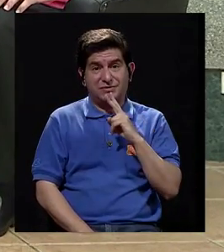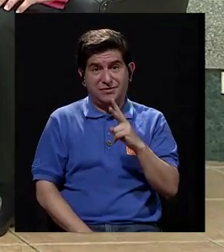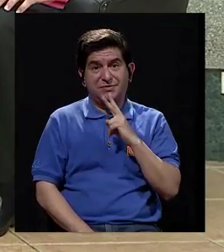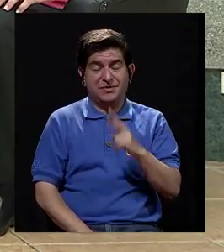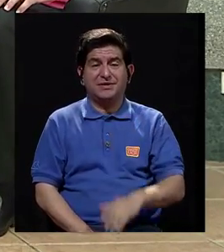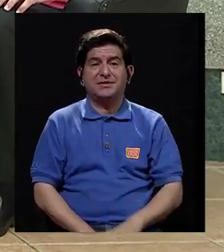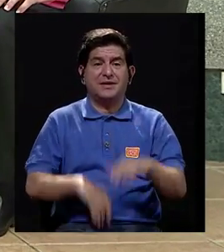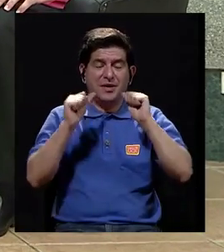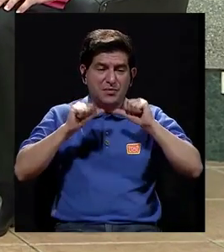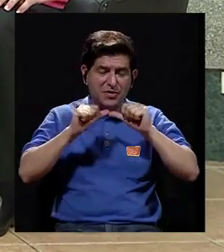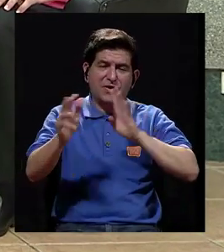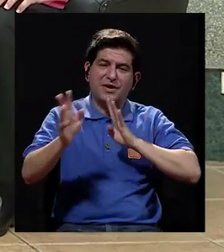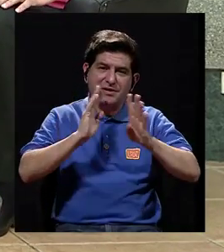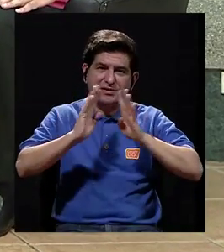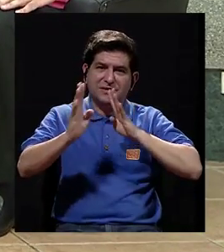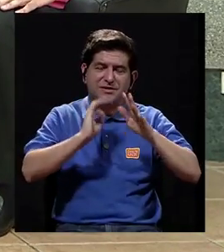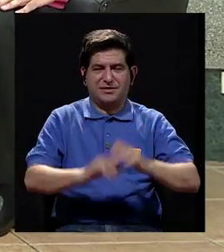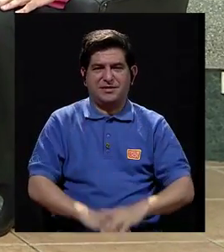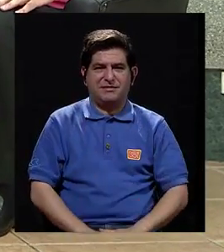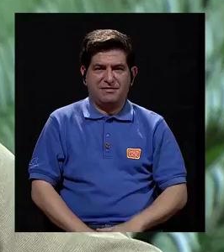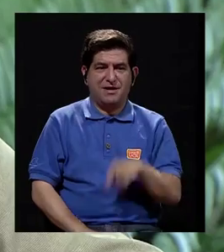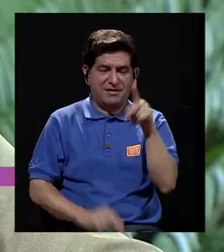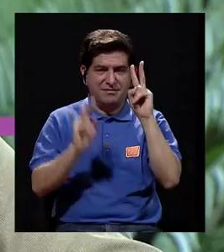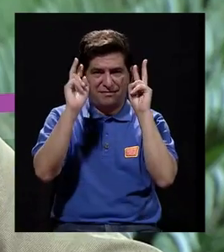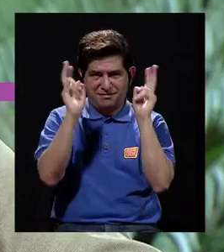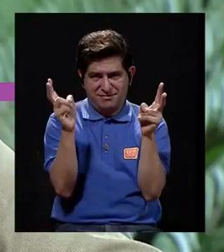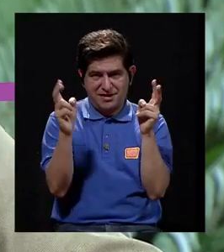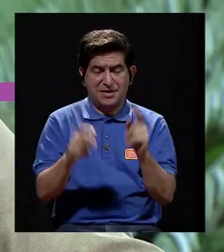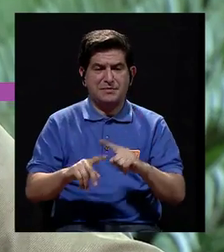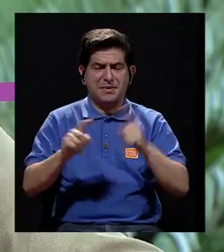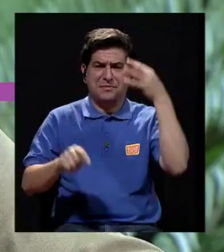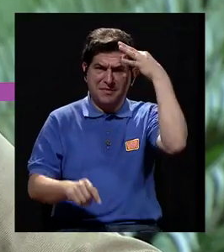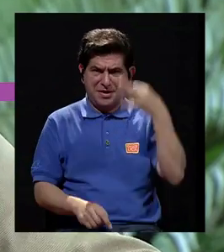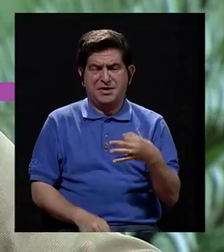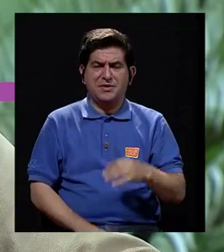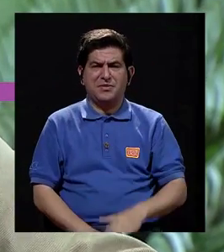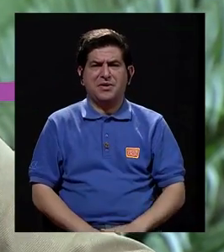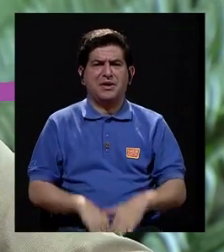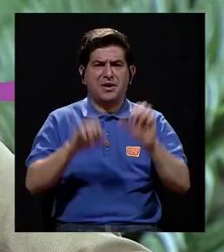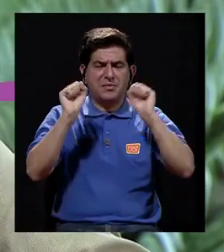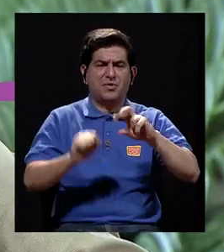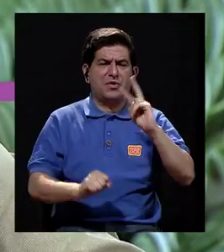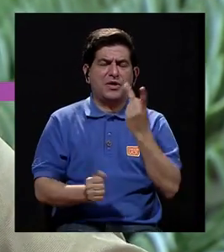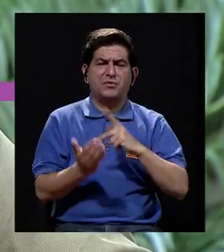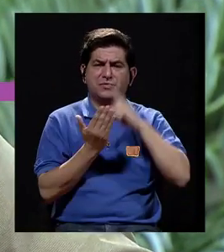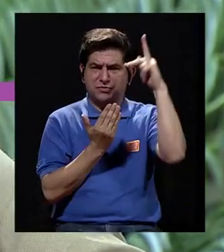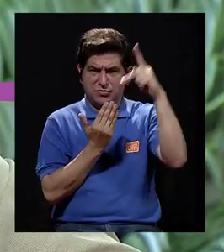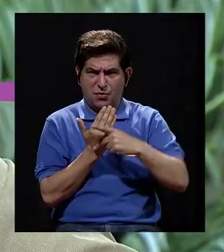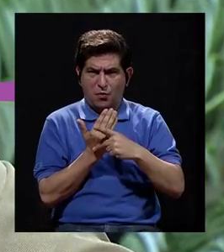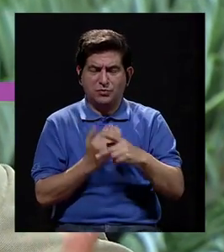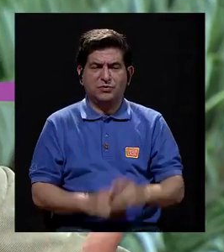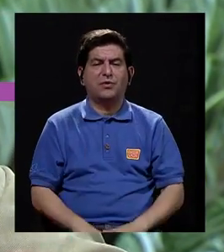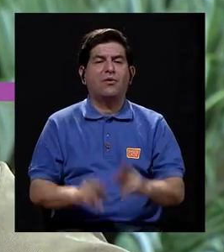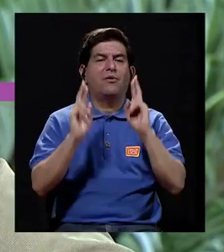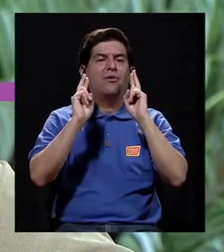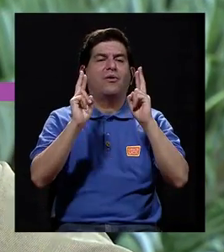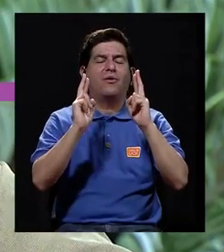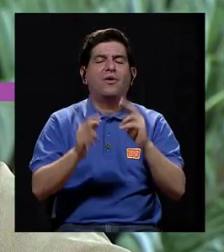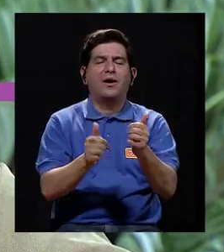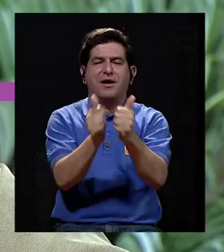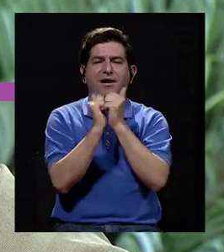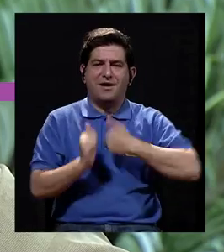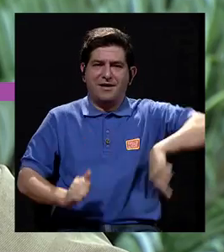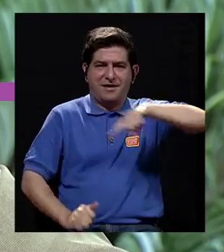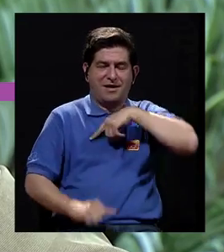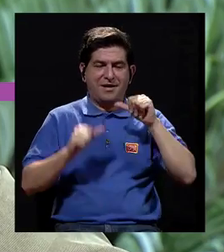¿cierto, Fabiola? Poder seguir conversando, pues, más de este tema, pero creemos que da para un segundo programa en donde, pues, ojalá